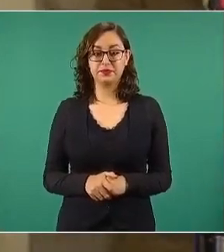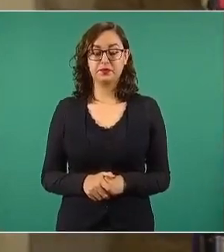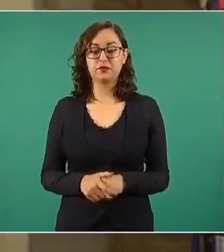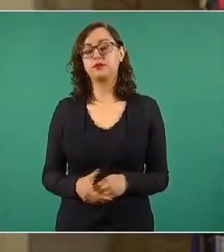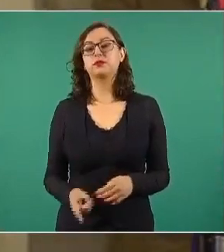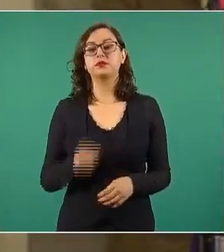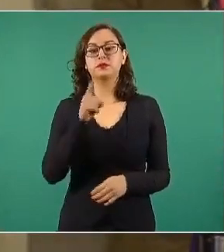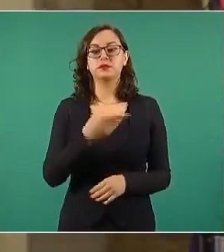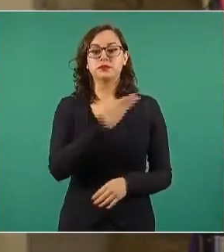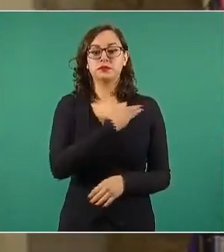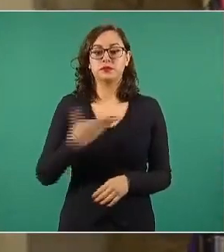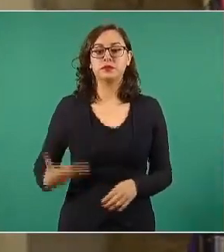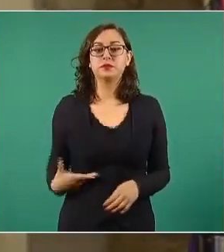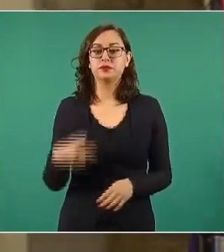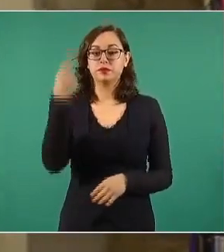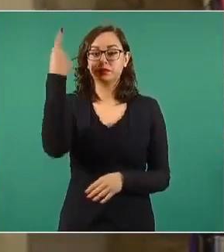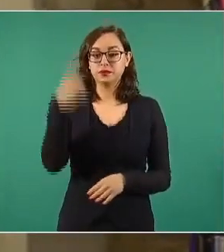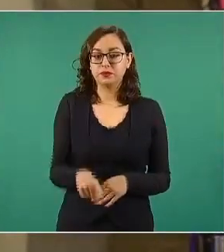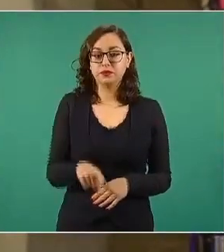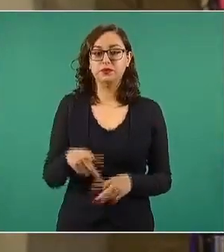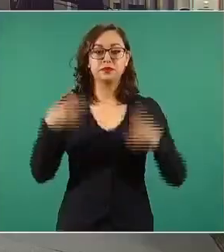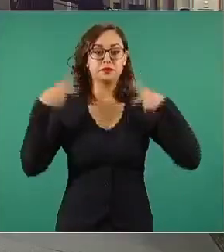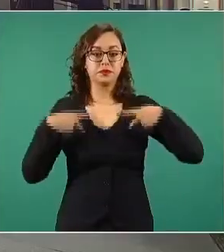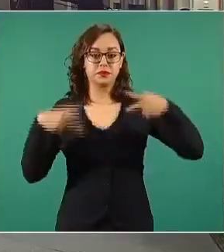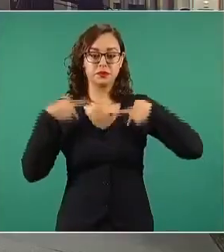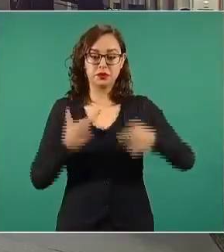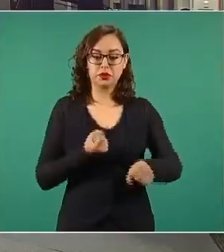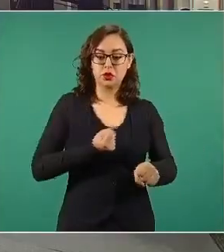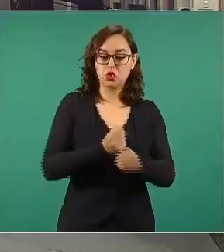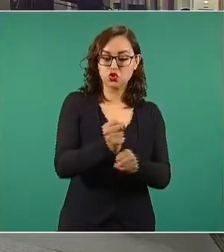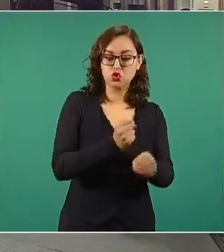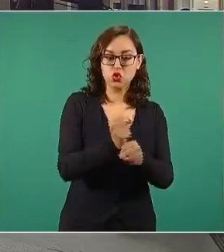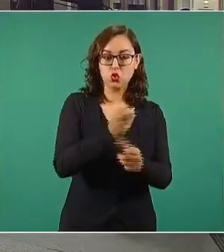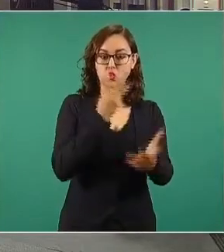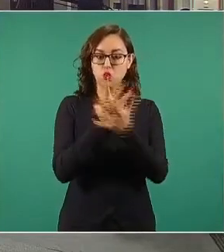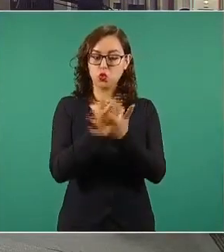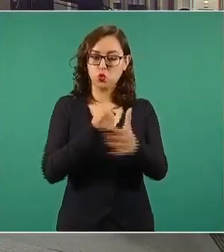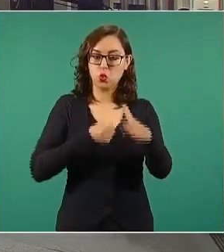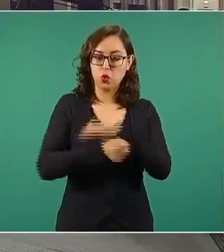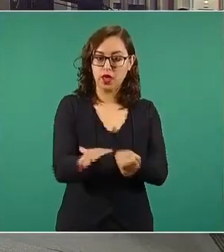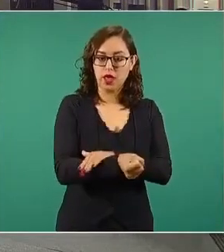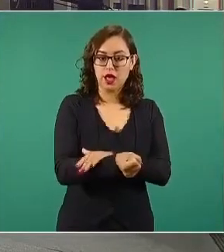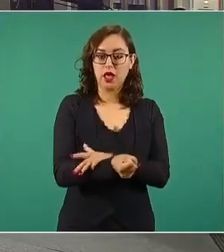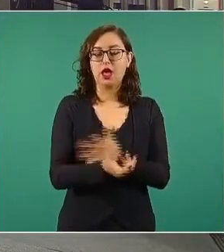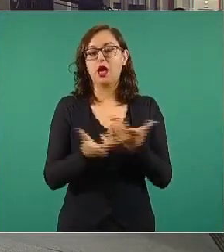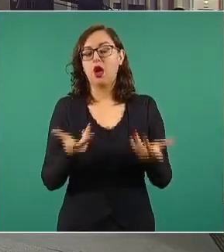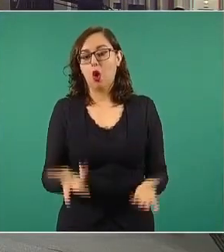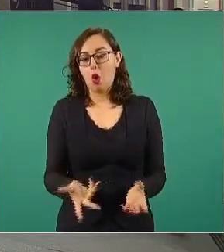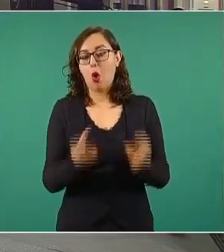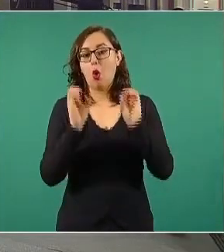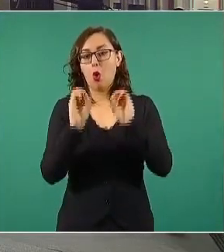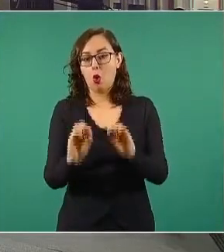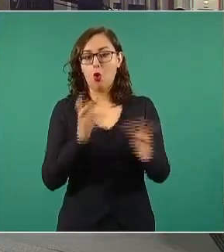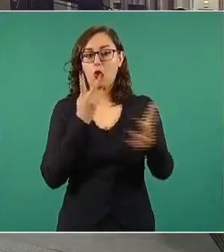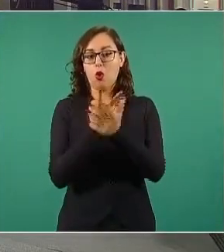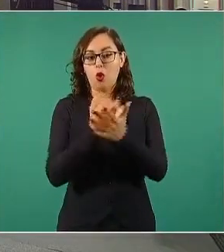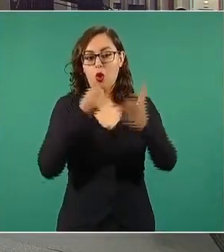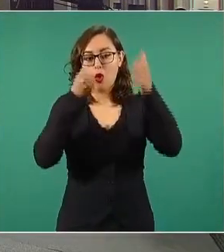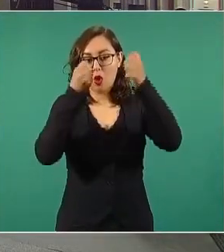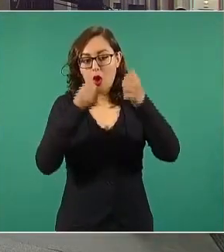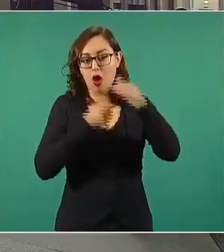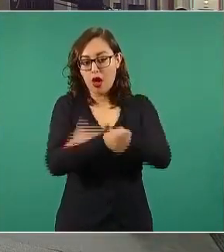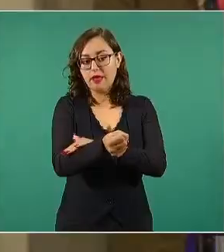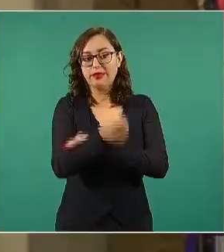liberación de personas torturadas, para las personas que llevan mucho tiempo en prisión. Uno de ellos, señor